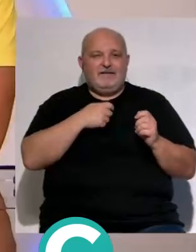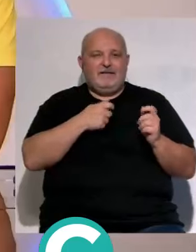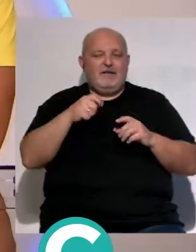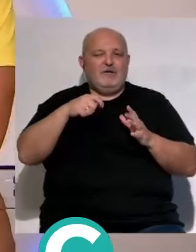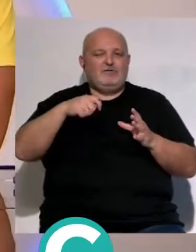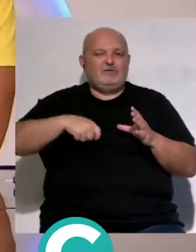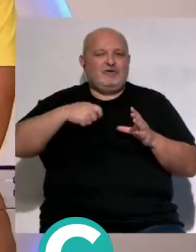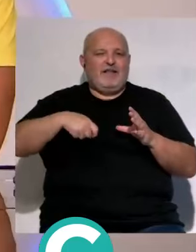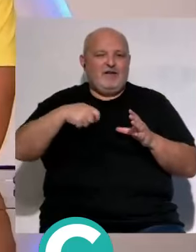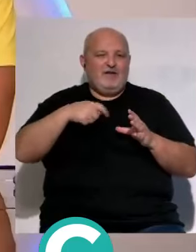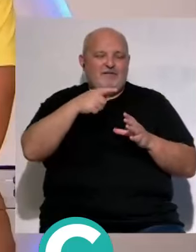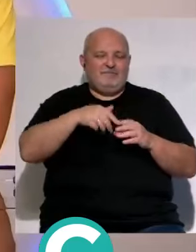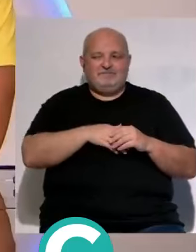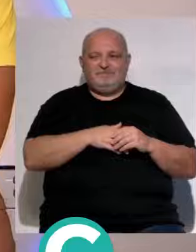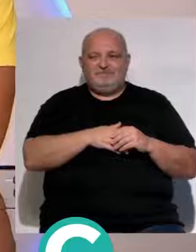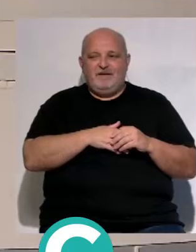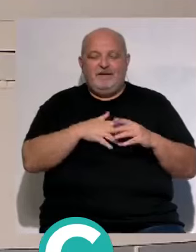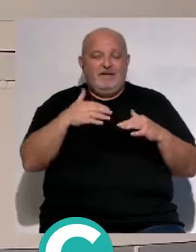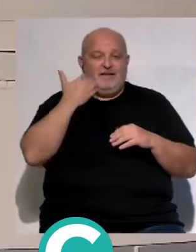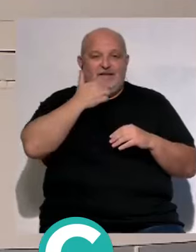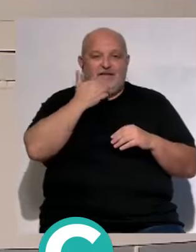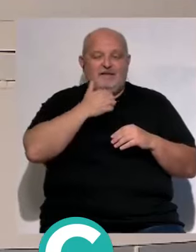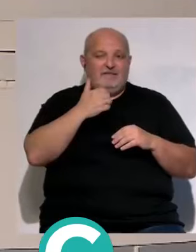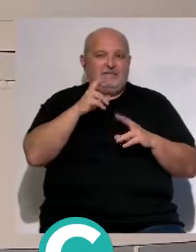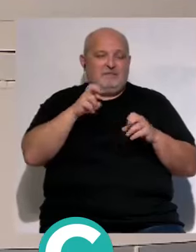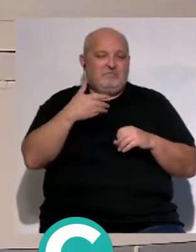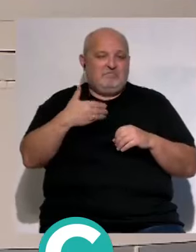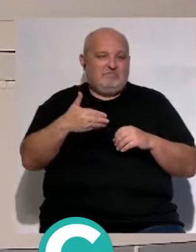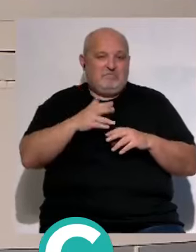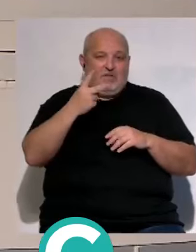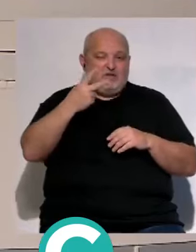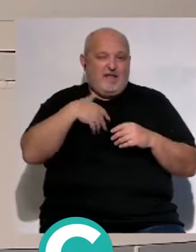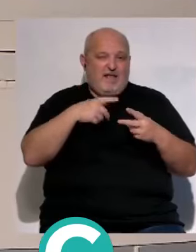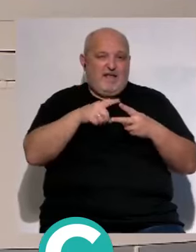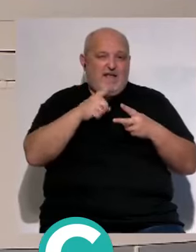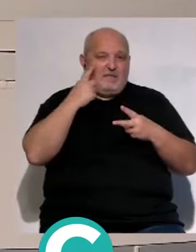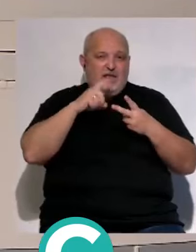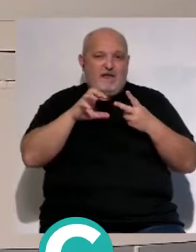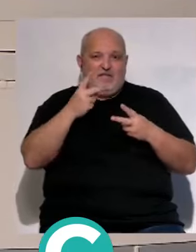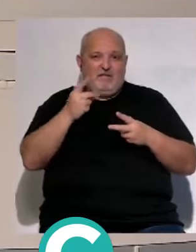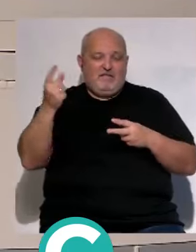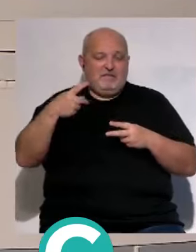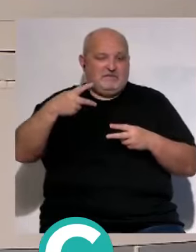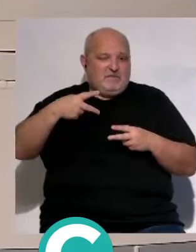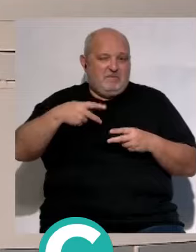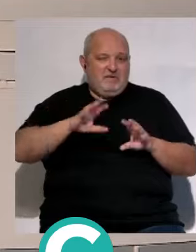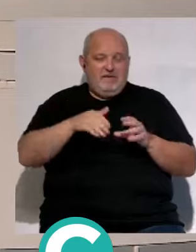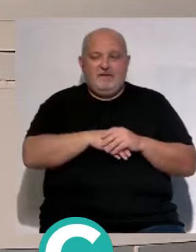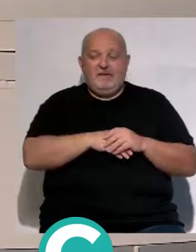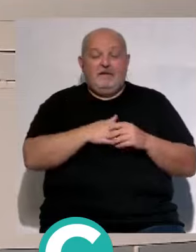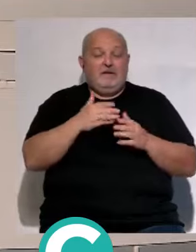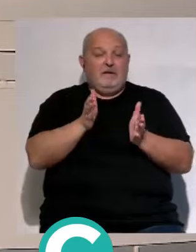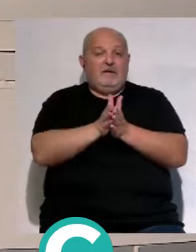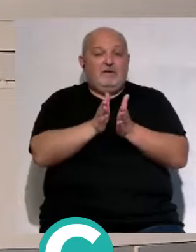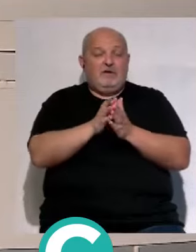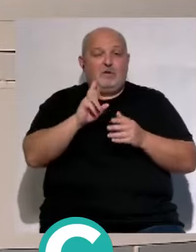sorteaba el partido del sábado es intrascendente con dos equipos ya descendidos a segunda división pero nuestro